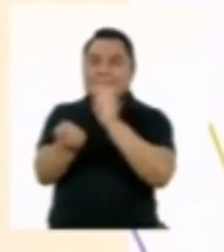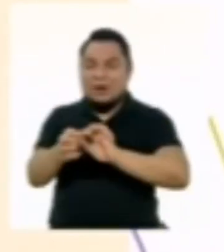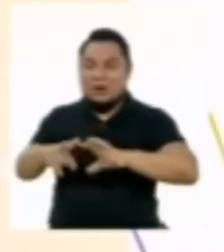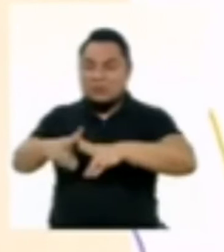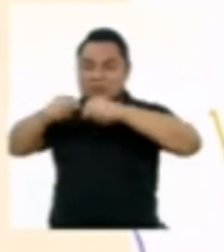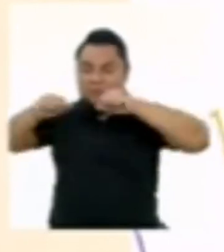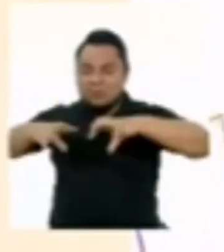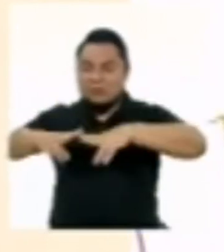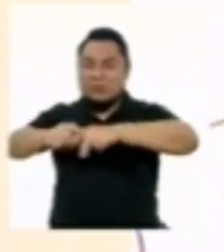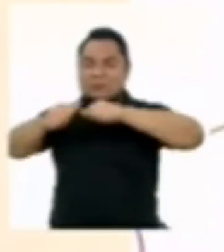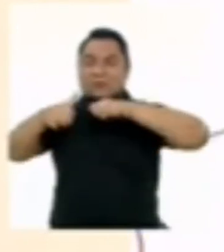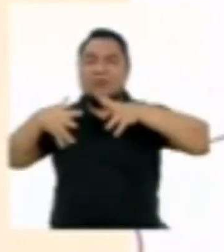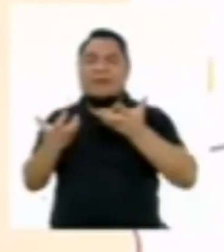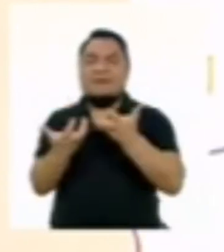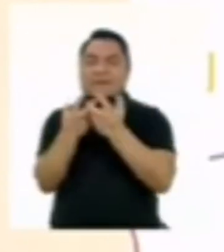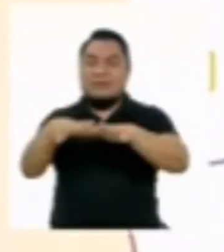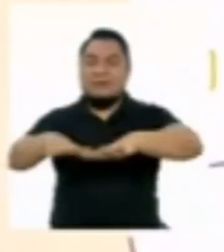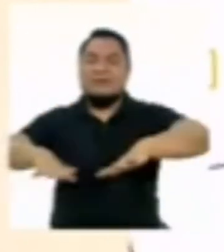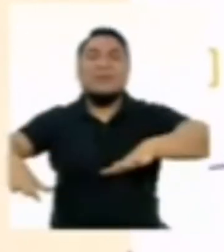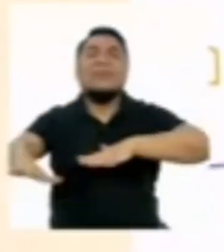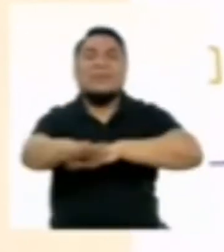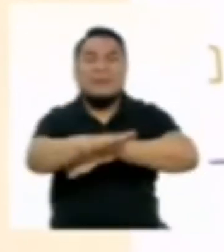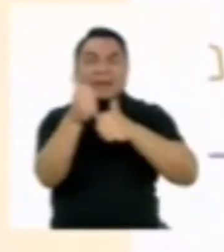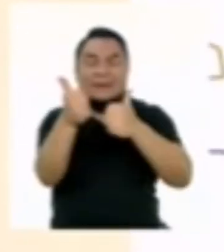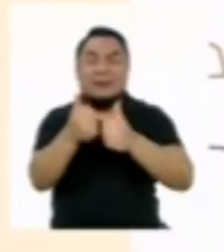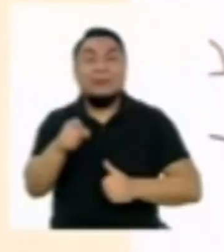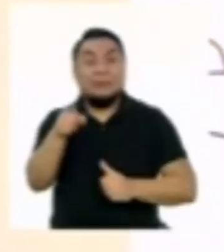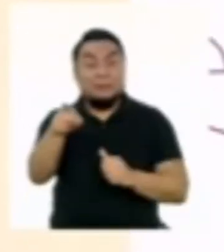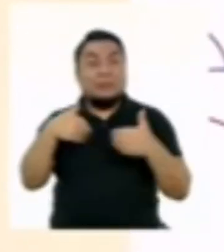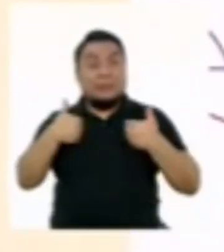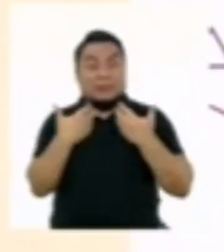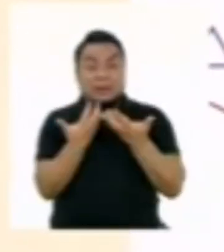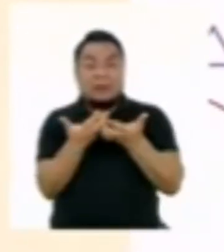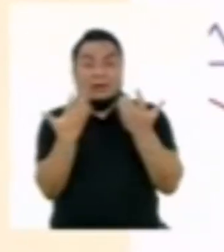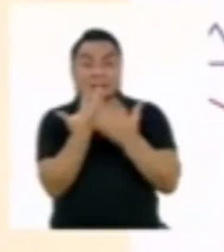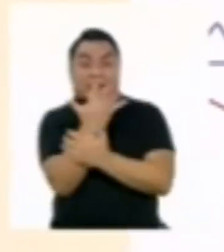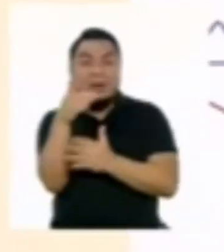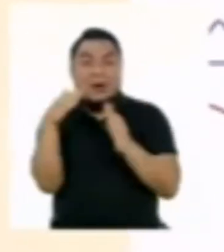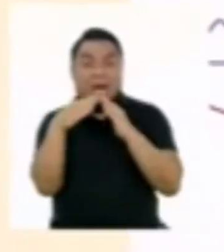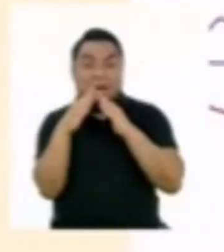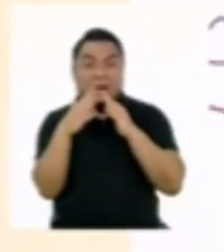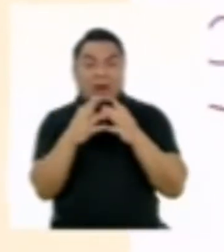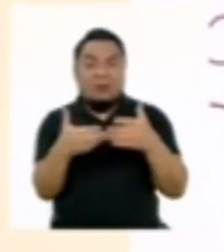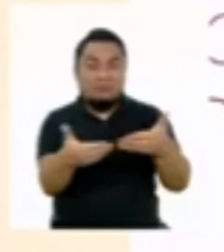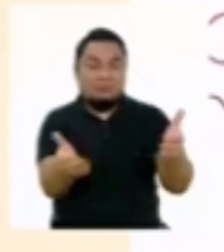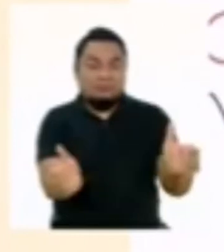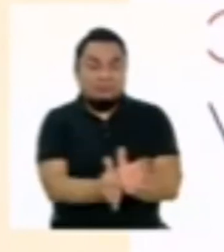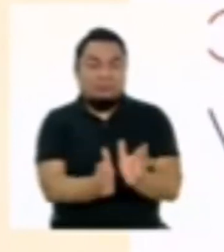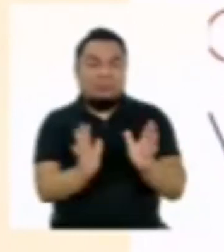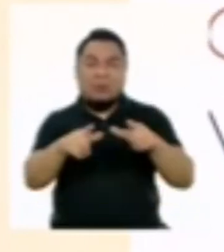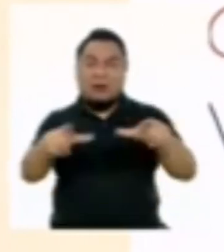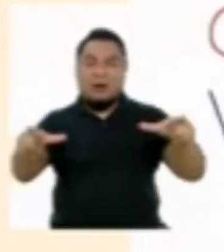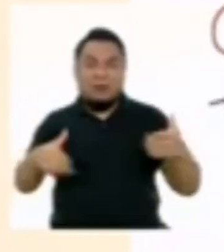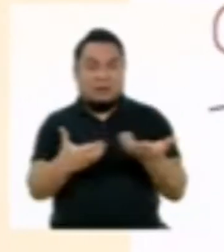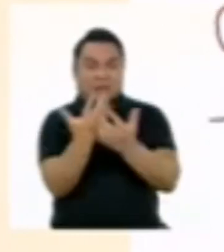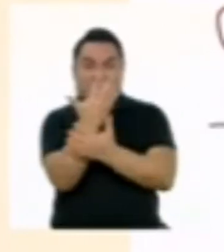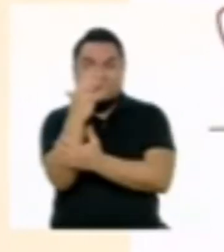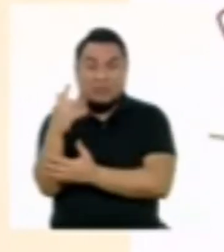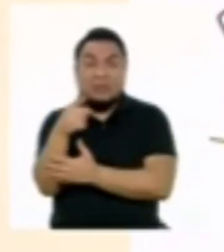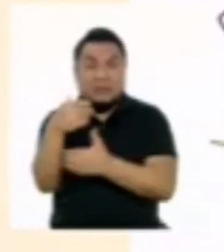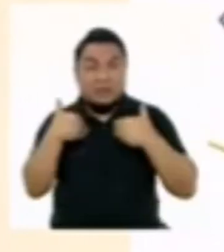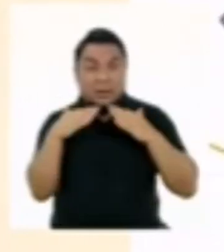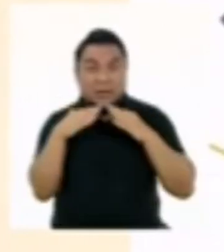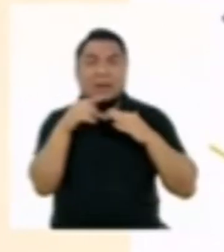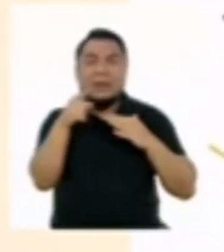abono natural. Si tenemos jardín, macetas o bioguerto en casa, podemos aprovechar